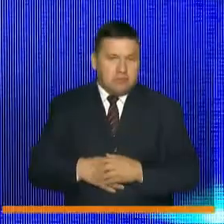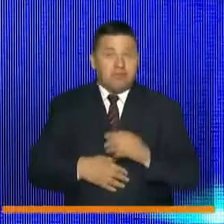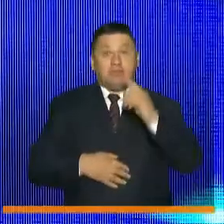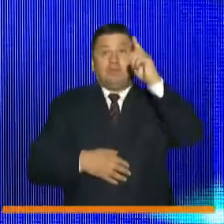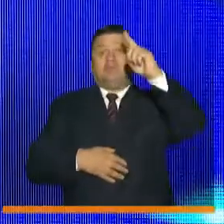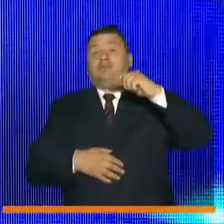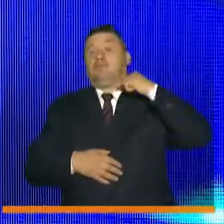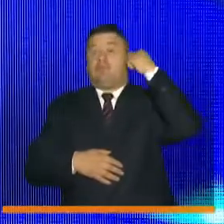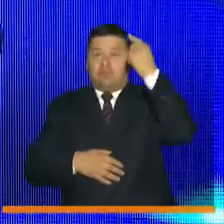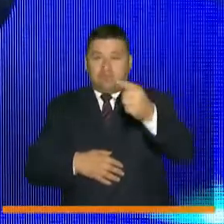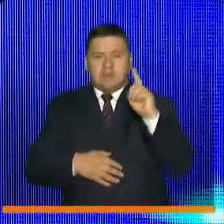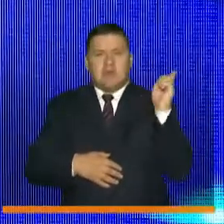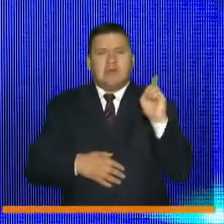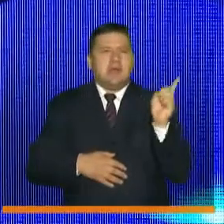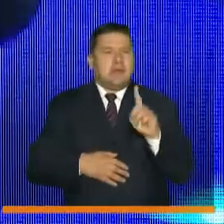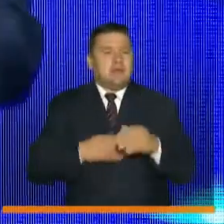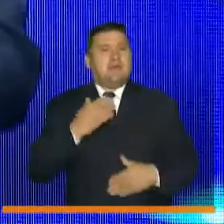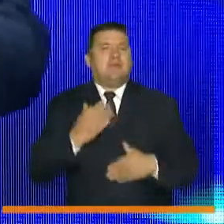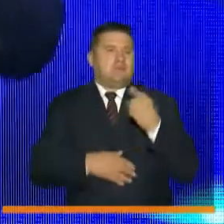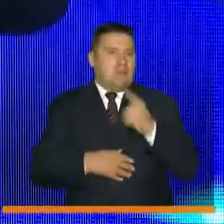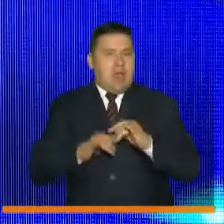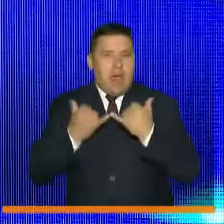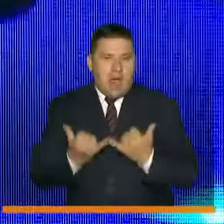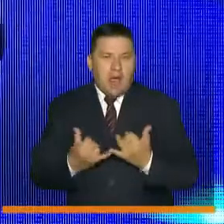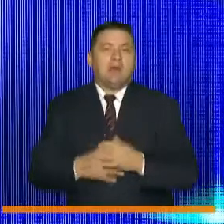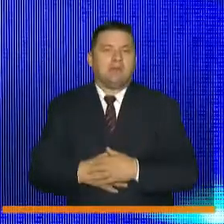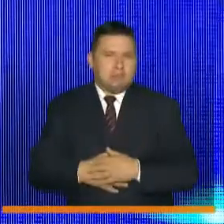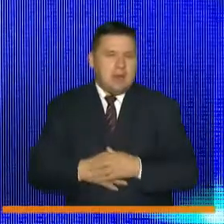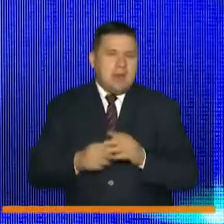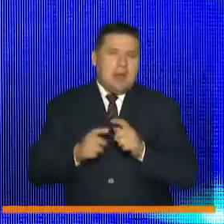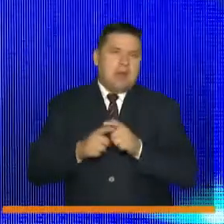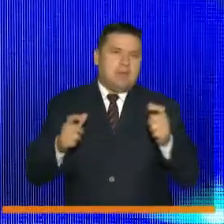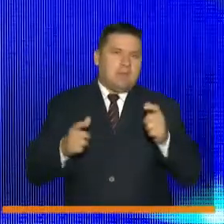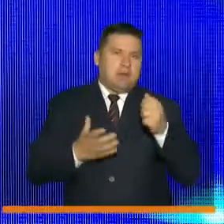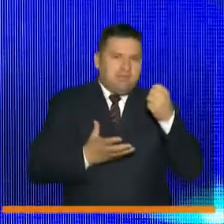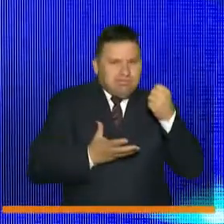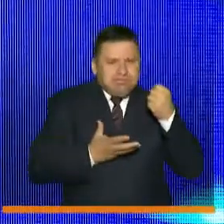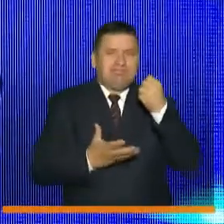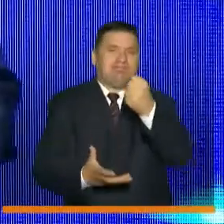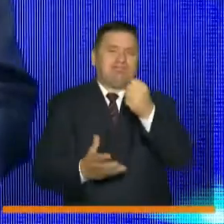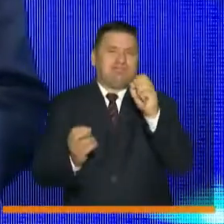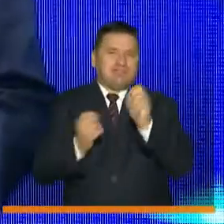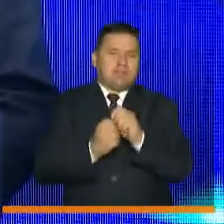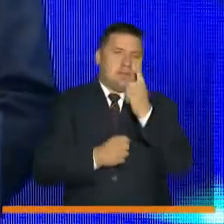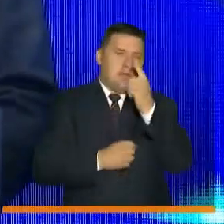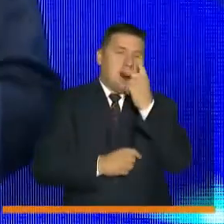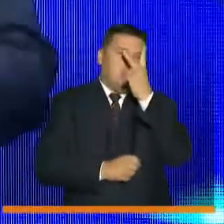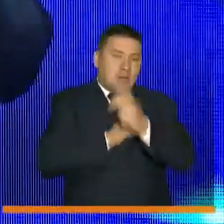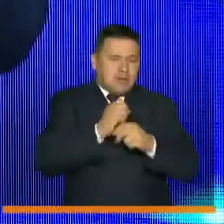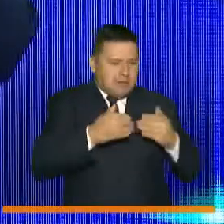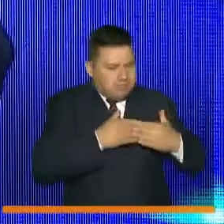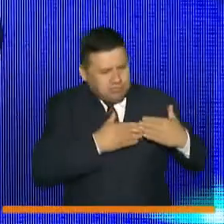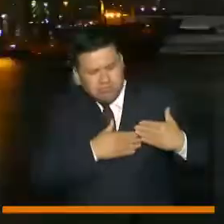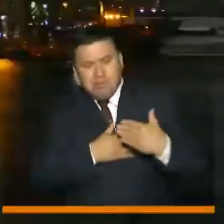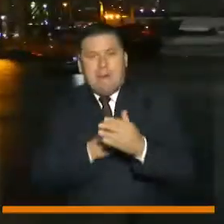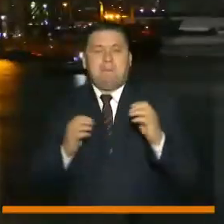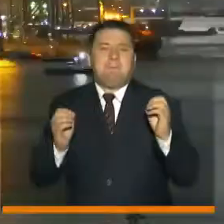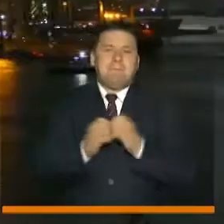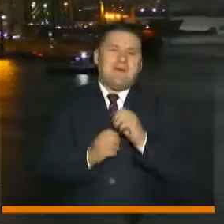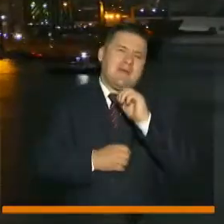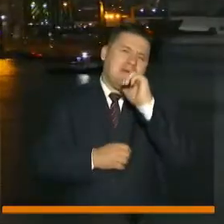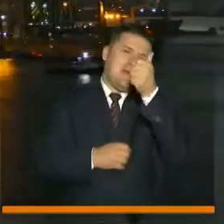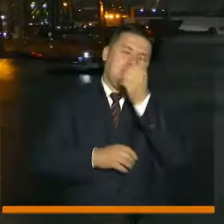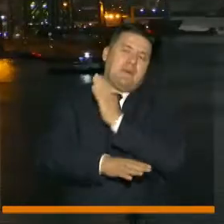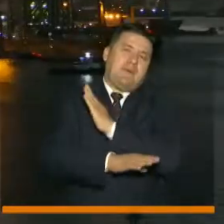próxima década, empezando ahora, con la mayor inyección en estos primeros dos años de más de